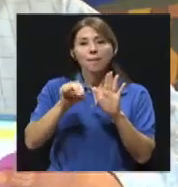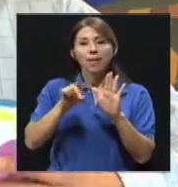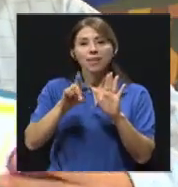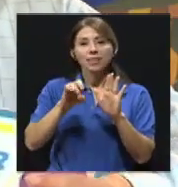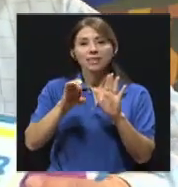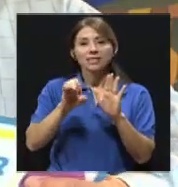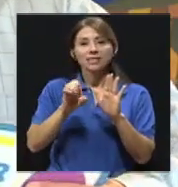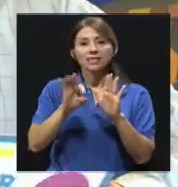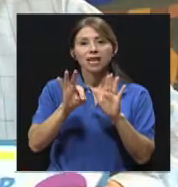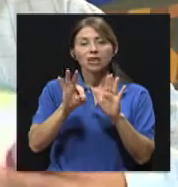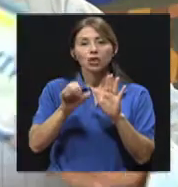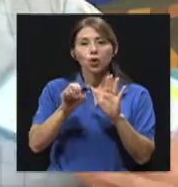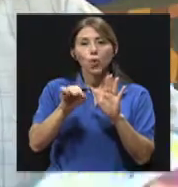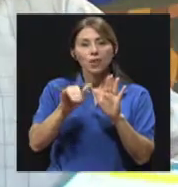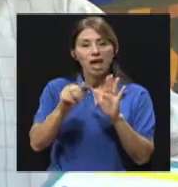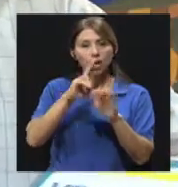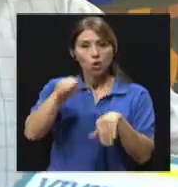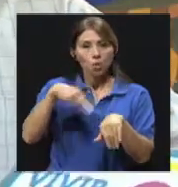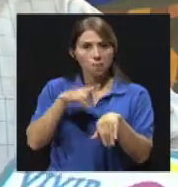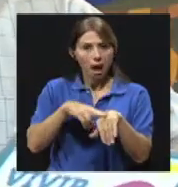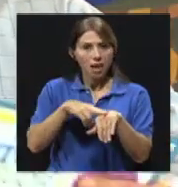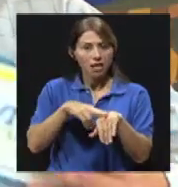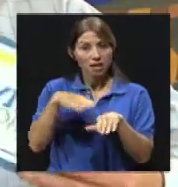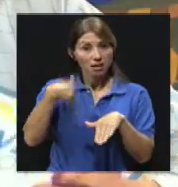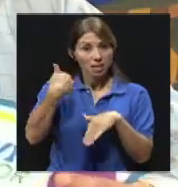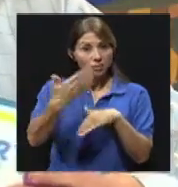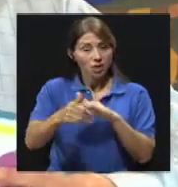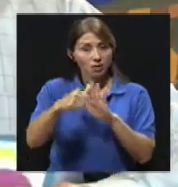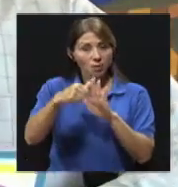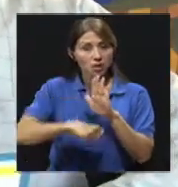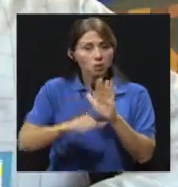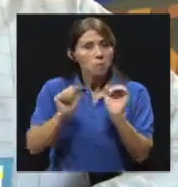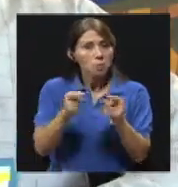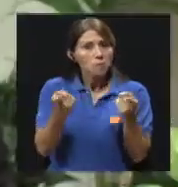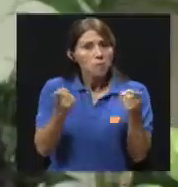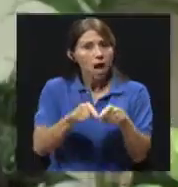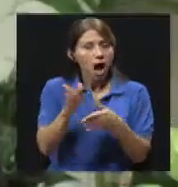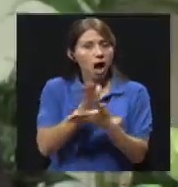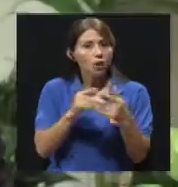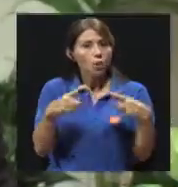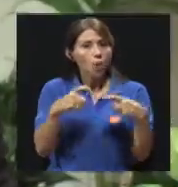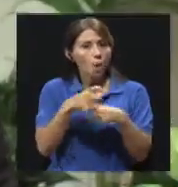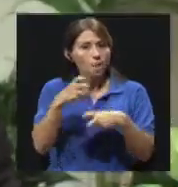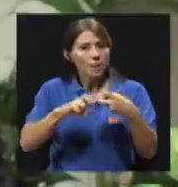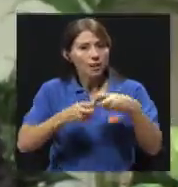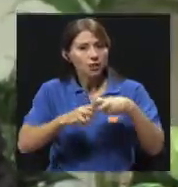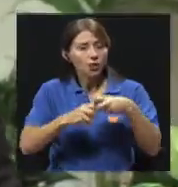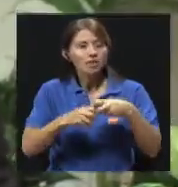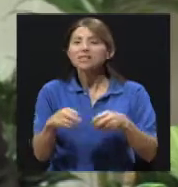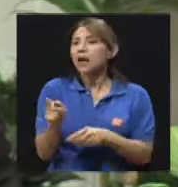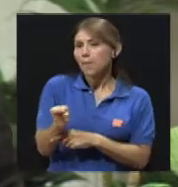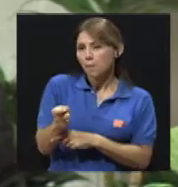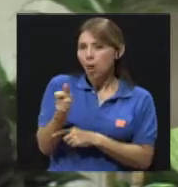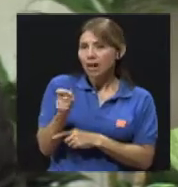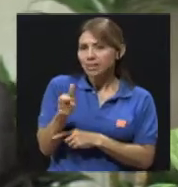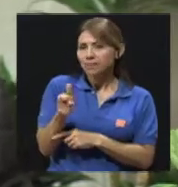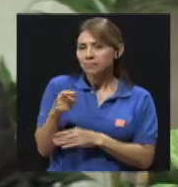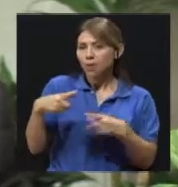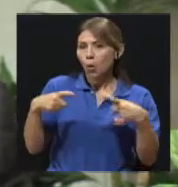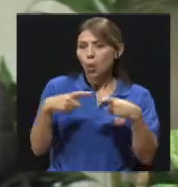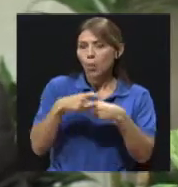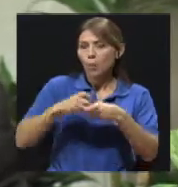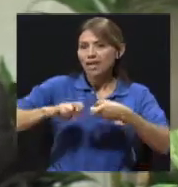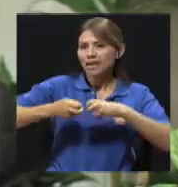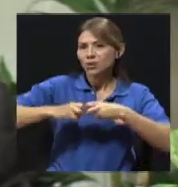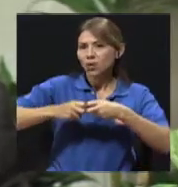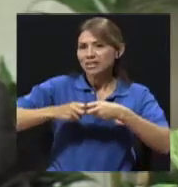de que existan complicaciones, son bajas, es alto? Sí, son pocas las complicaciones, probablemente igual